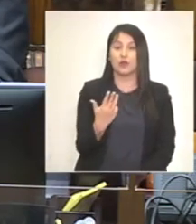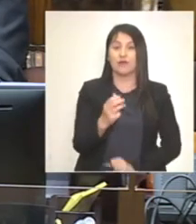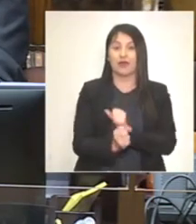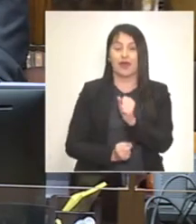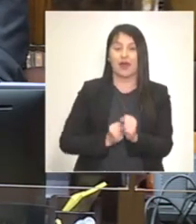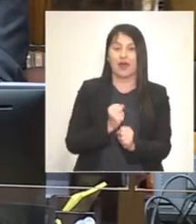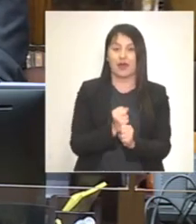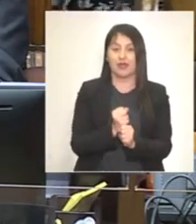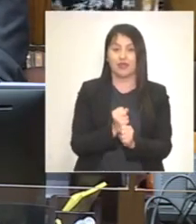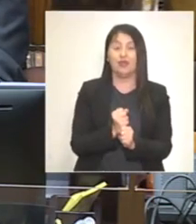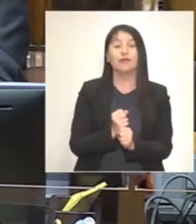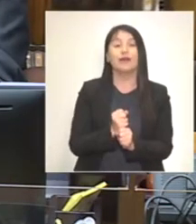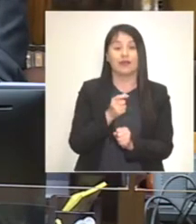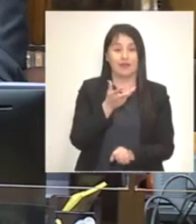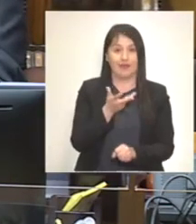existencia.